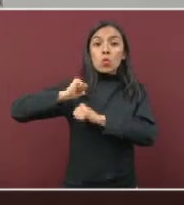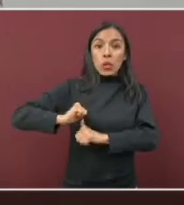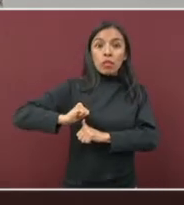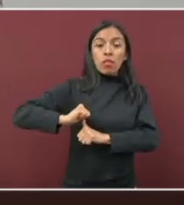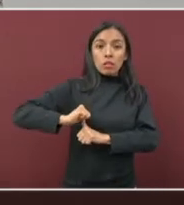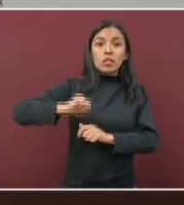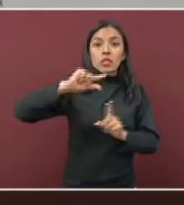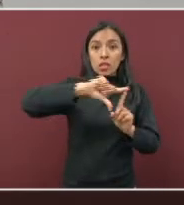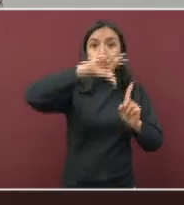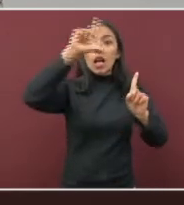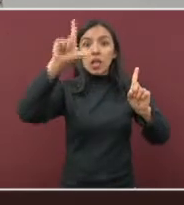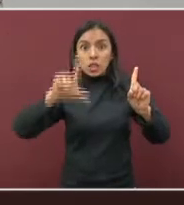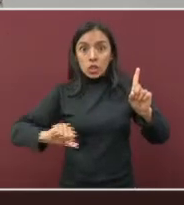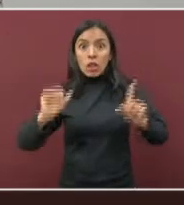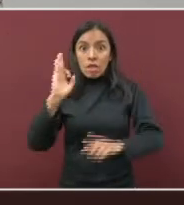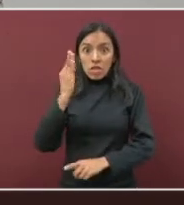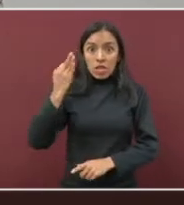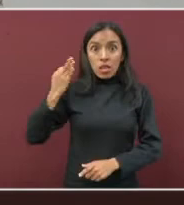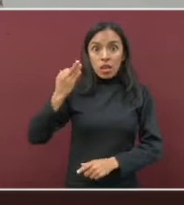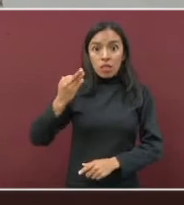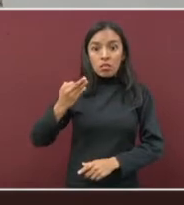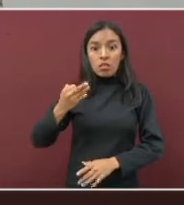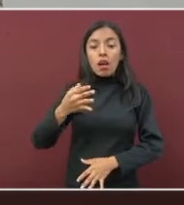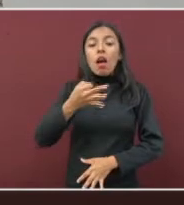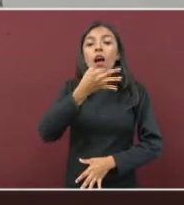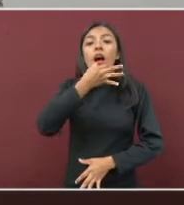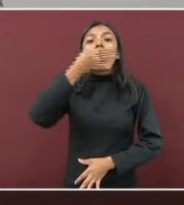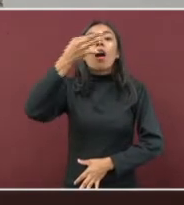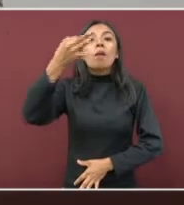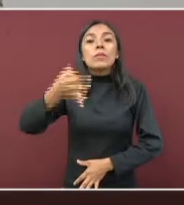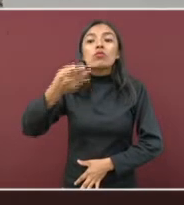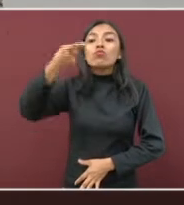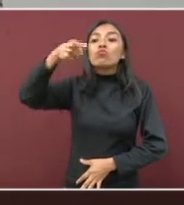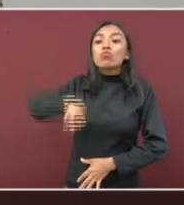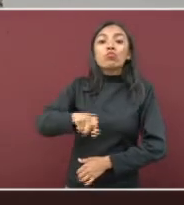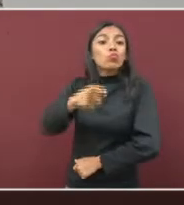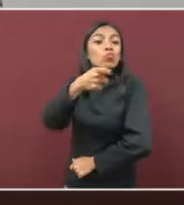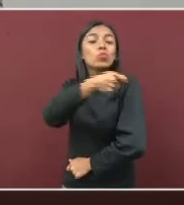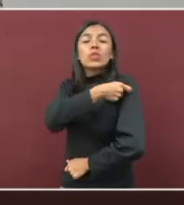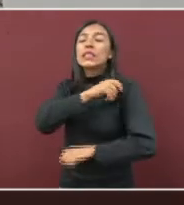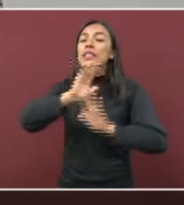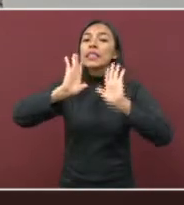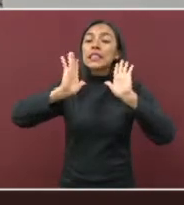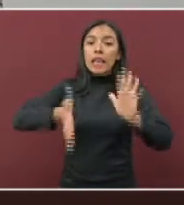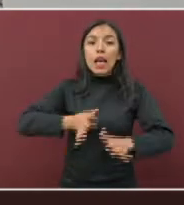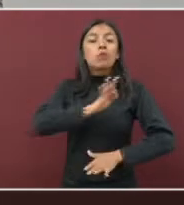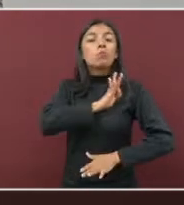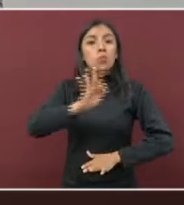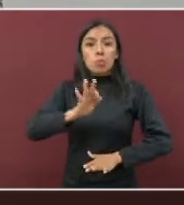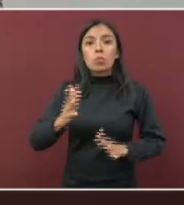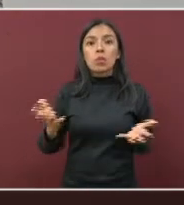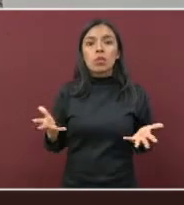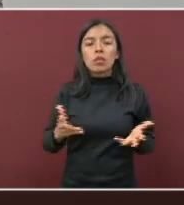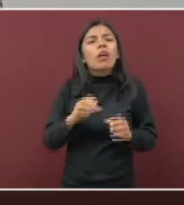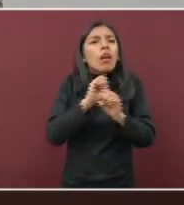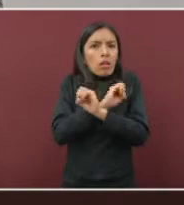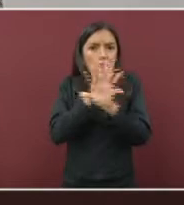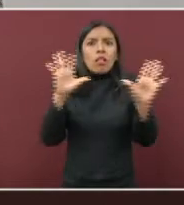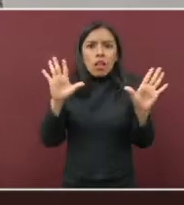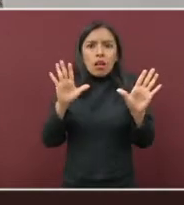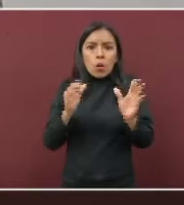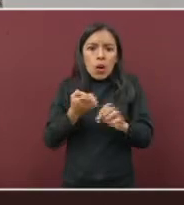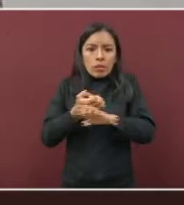la aplicación inmediata de la vacuna. Y a su vez, por supuesto que en nuestro estado,